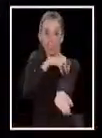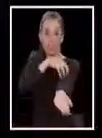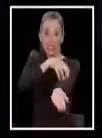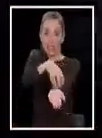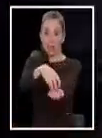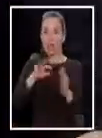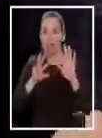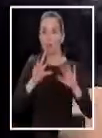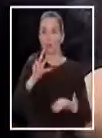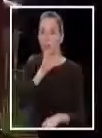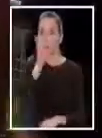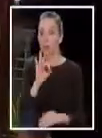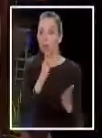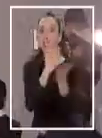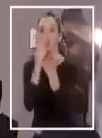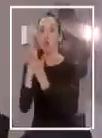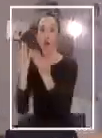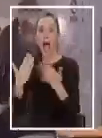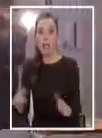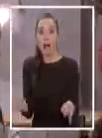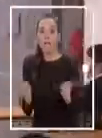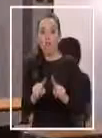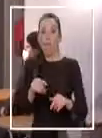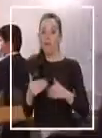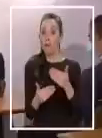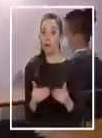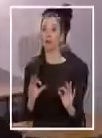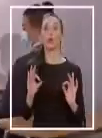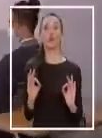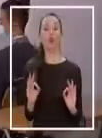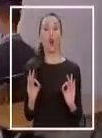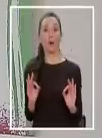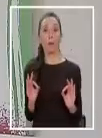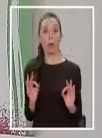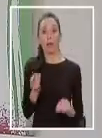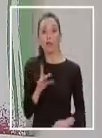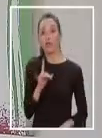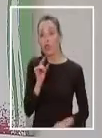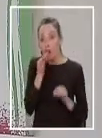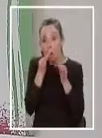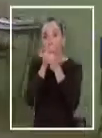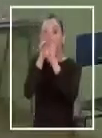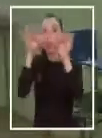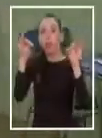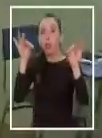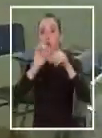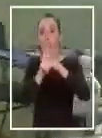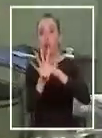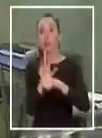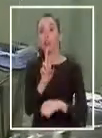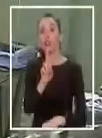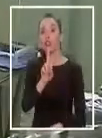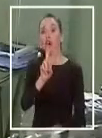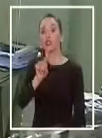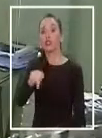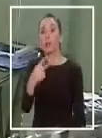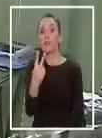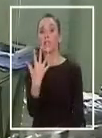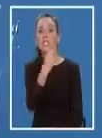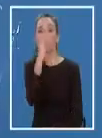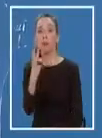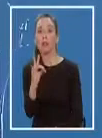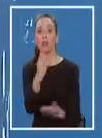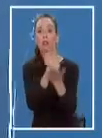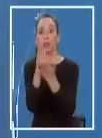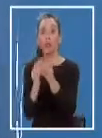% de los recintos que retornaron funcionan con normalidad. Solo hubo brotes en un 2,25%